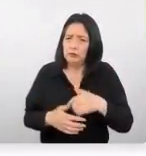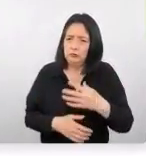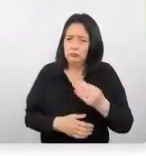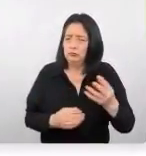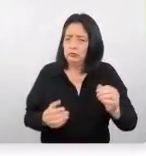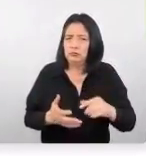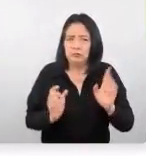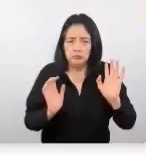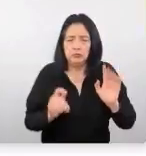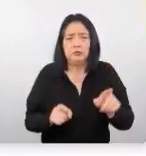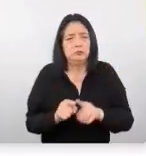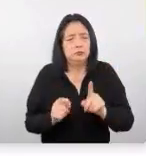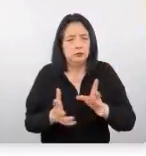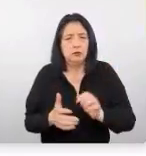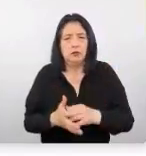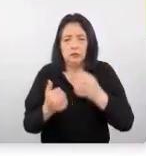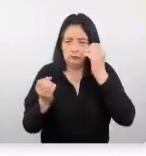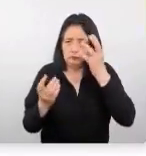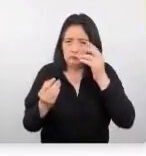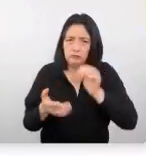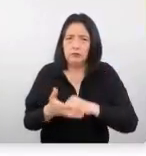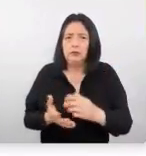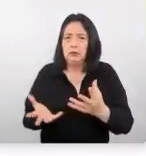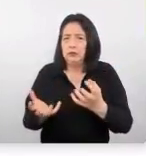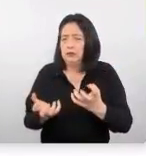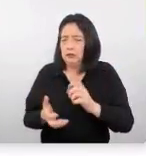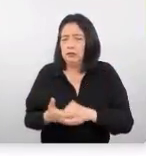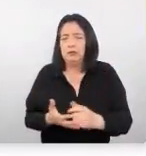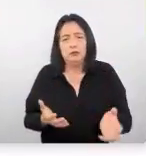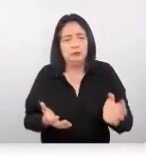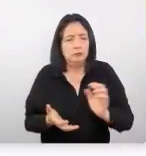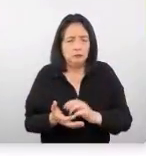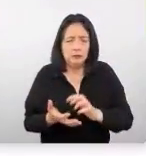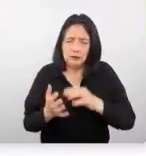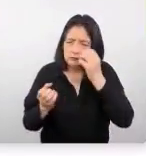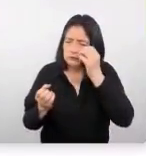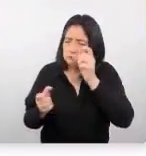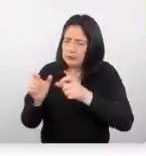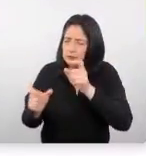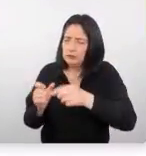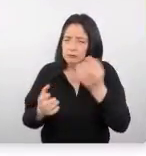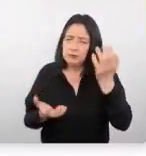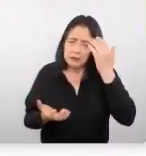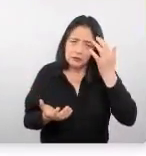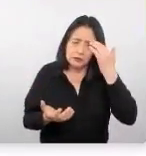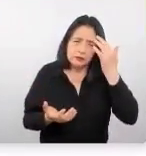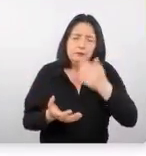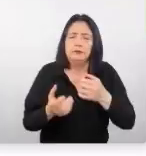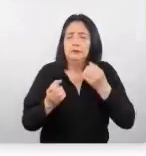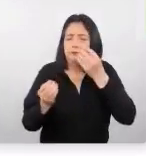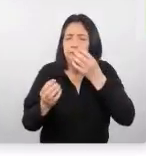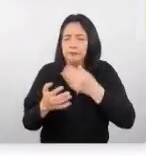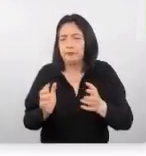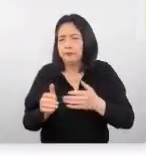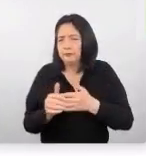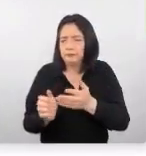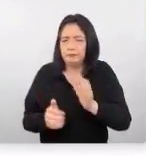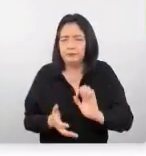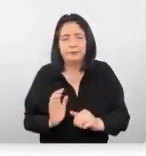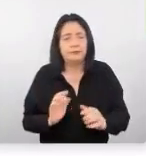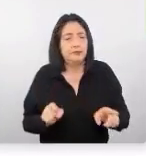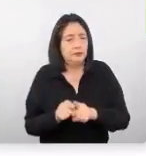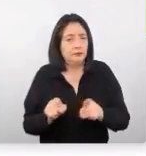a orientar un poco a la información que van a buscar son mucho más informados más orientados y justamente también